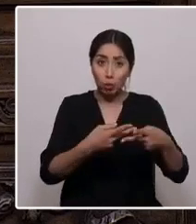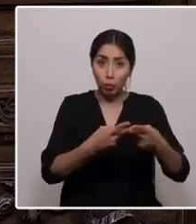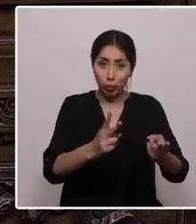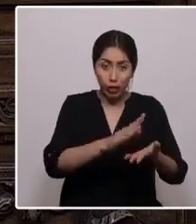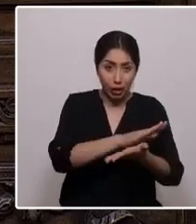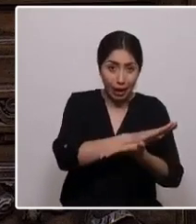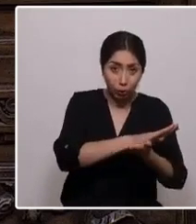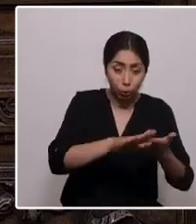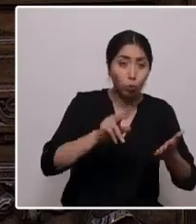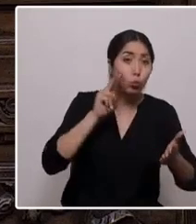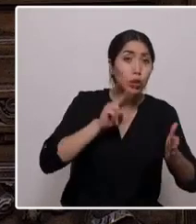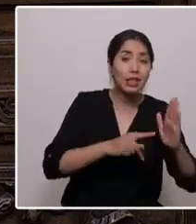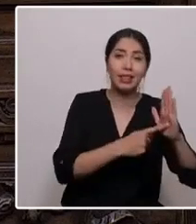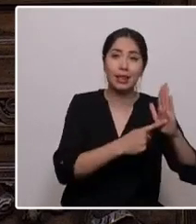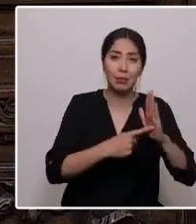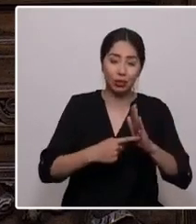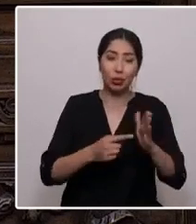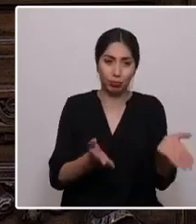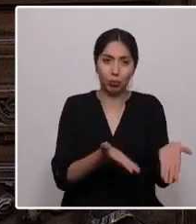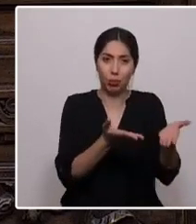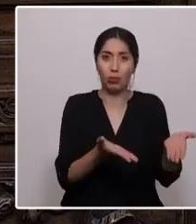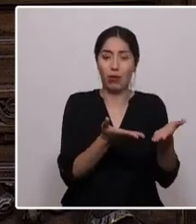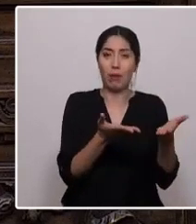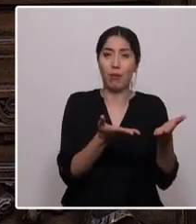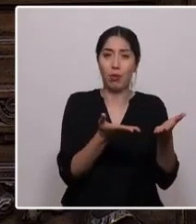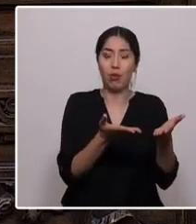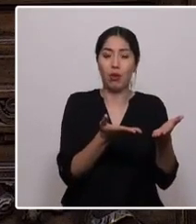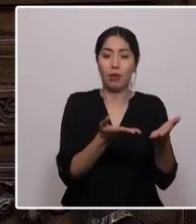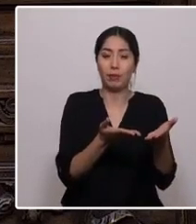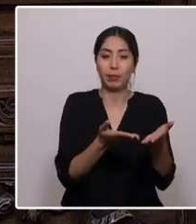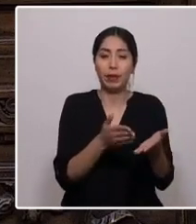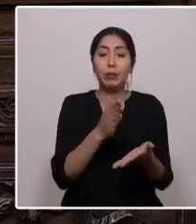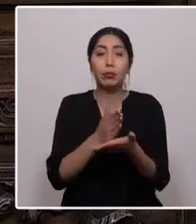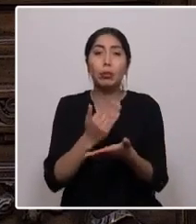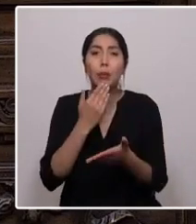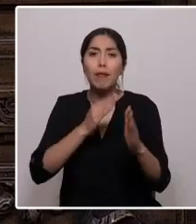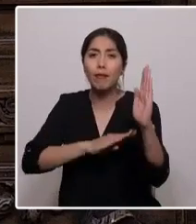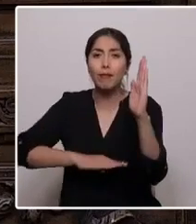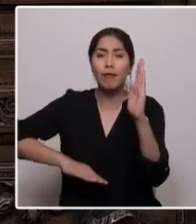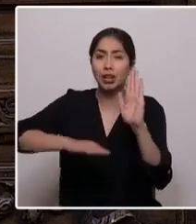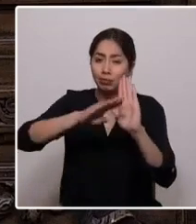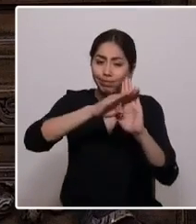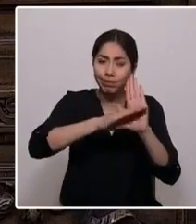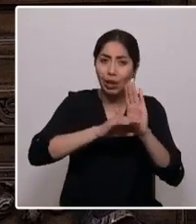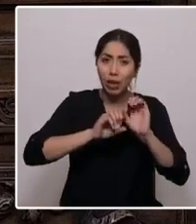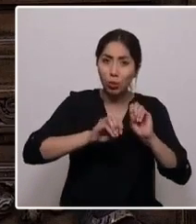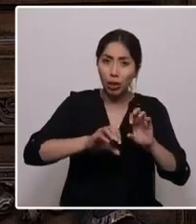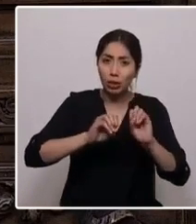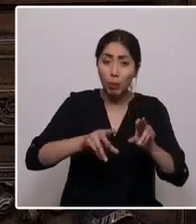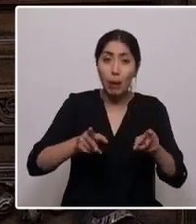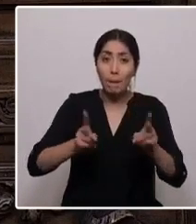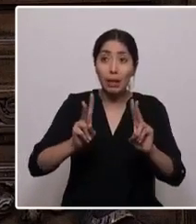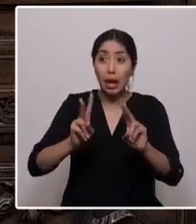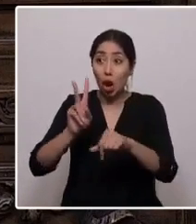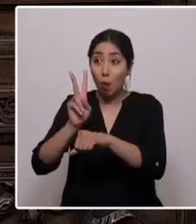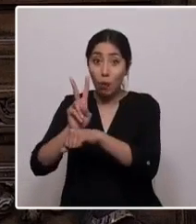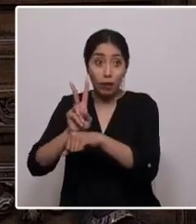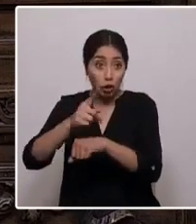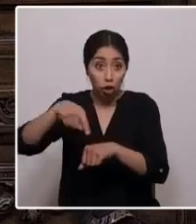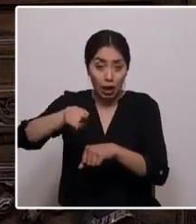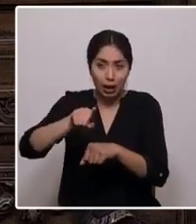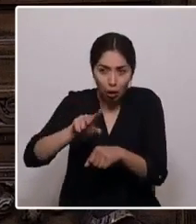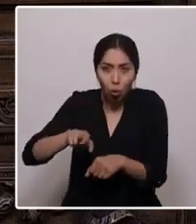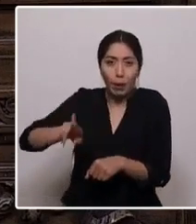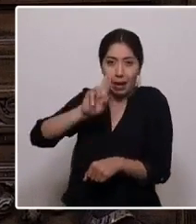por razón alguna. Tenemos que sentar los criterios educativos que permitan que el profesorado recupere su rol profesional tantas veces